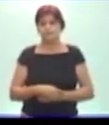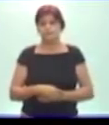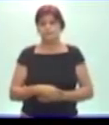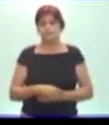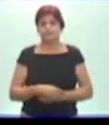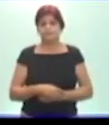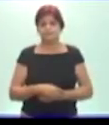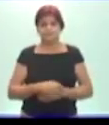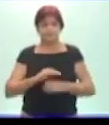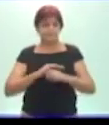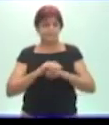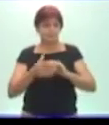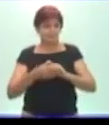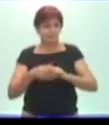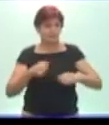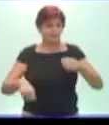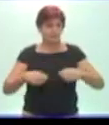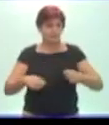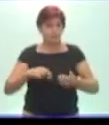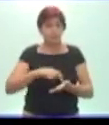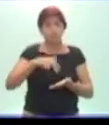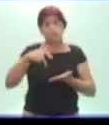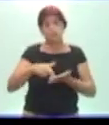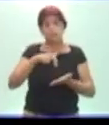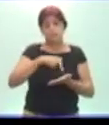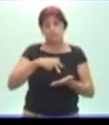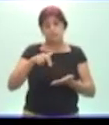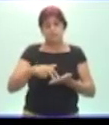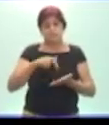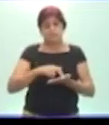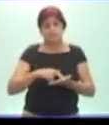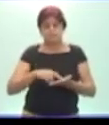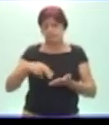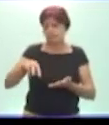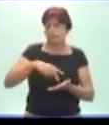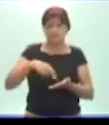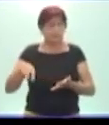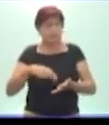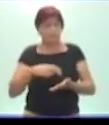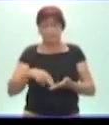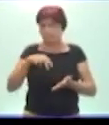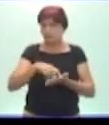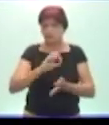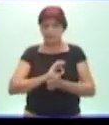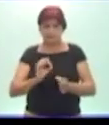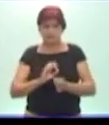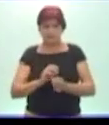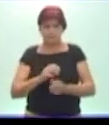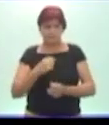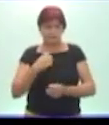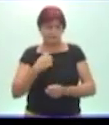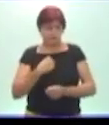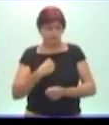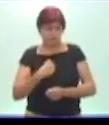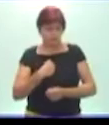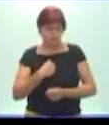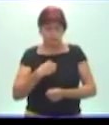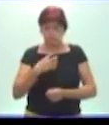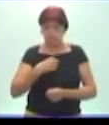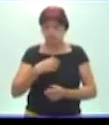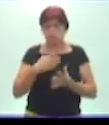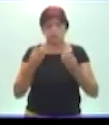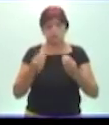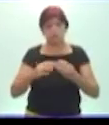Mi hermano corre, brinca y se mueve sin parar, eso hace que yo no tenga muchos momentos de